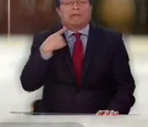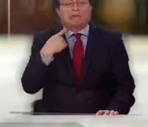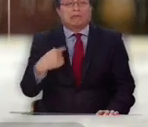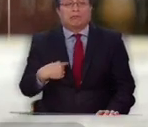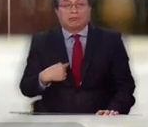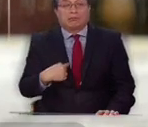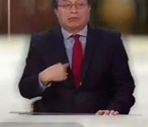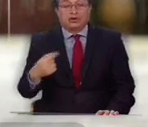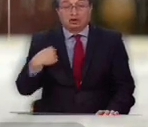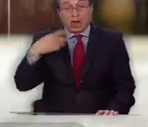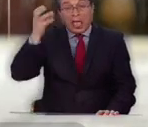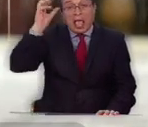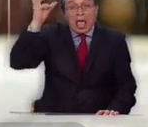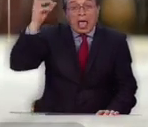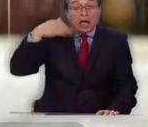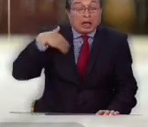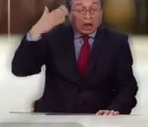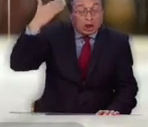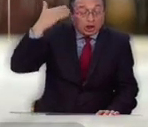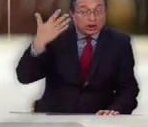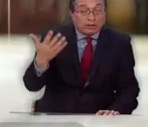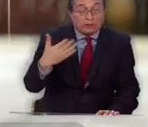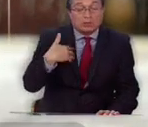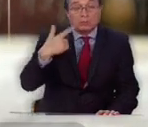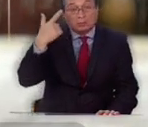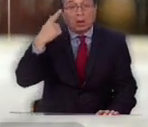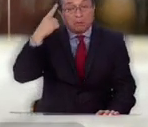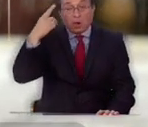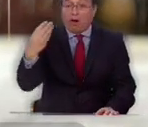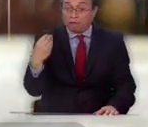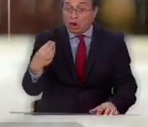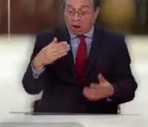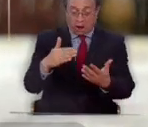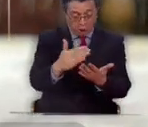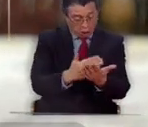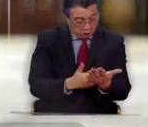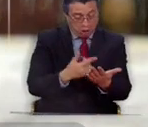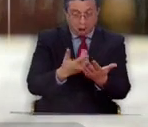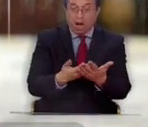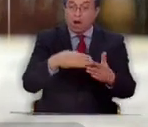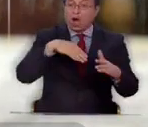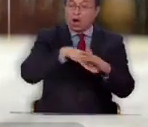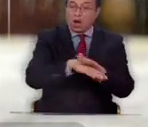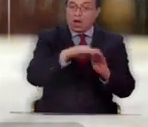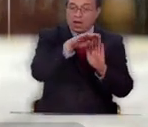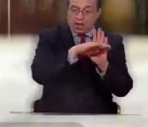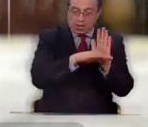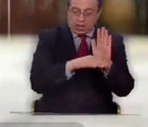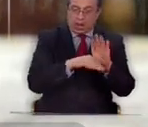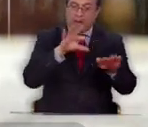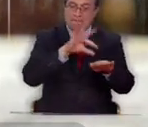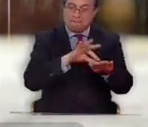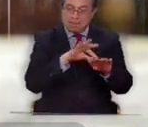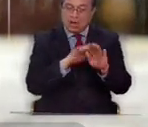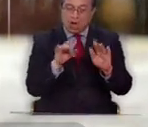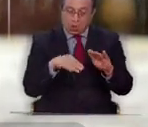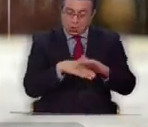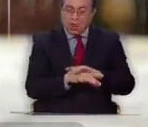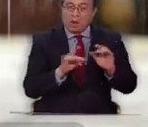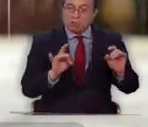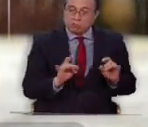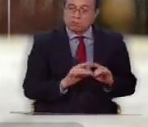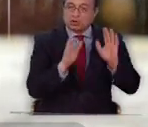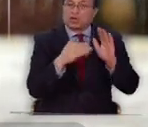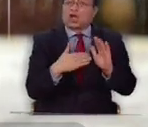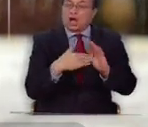No ignorantes, pero uno pensando que es bueno eso. Guardar una lista de médicos, pues guárdela por cualquier cosa,